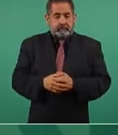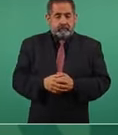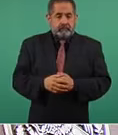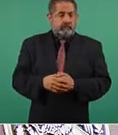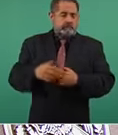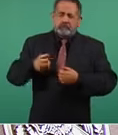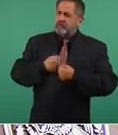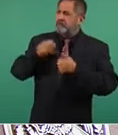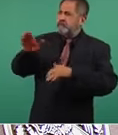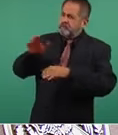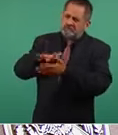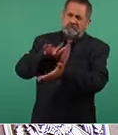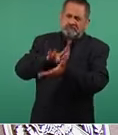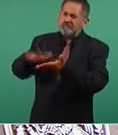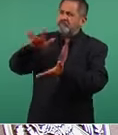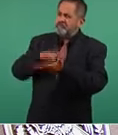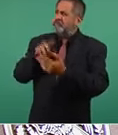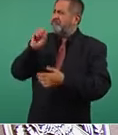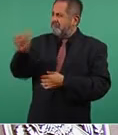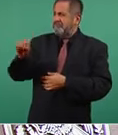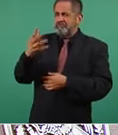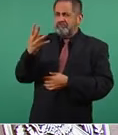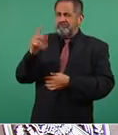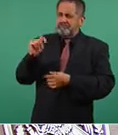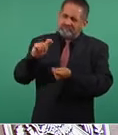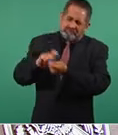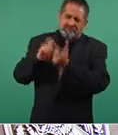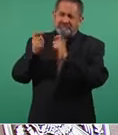manifestando su apoyo a la transformación.